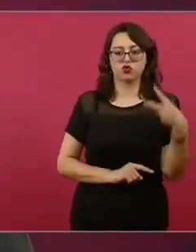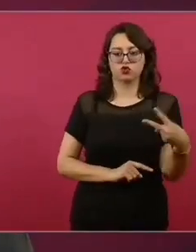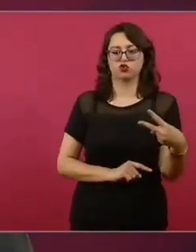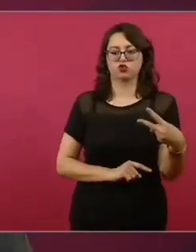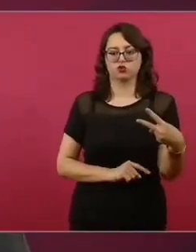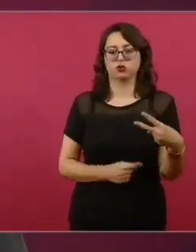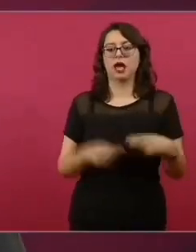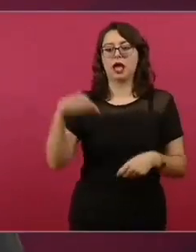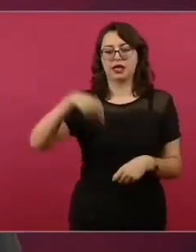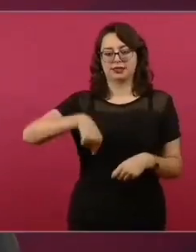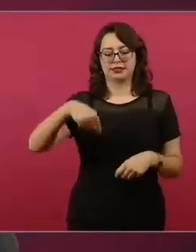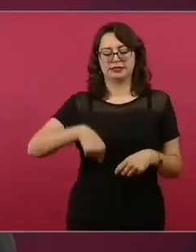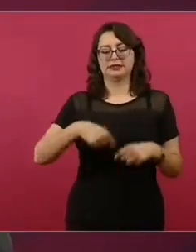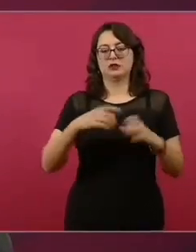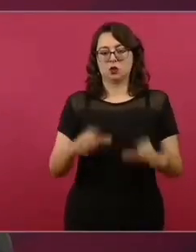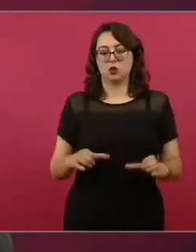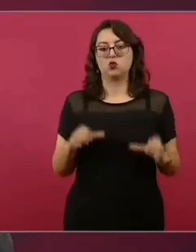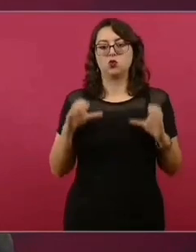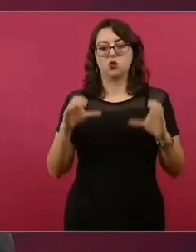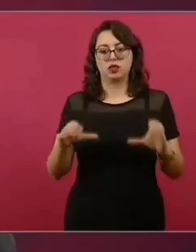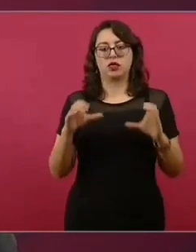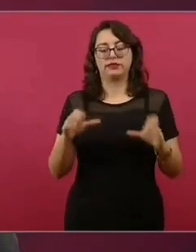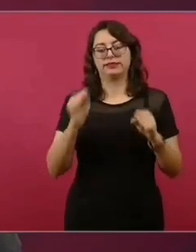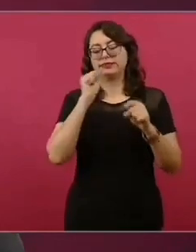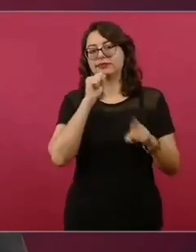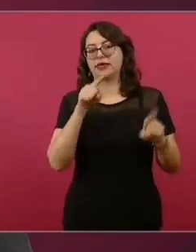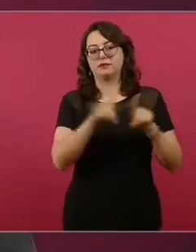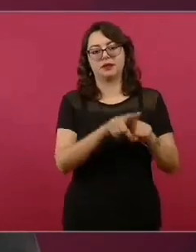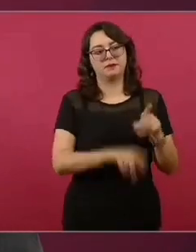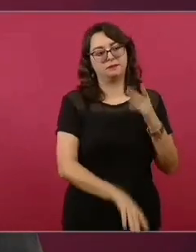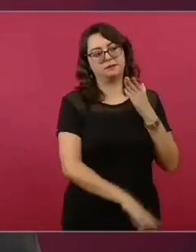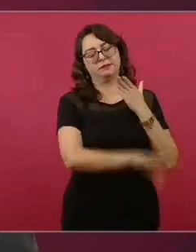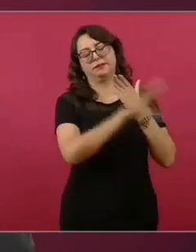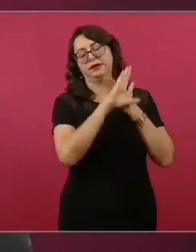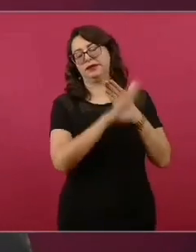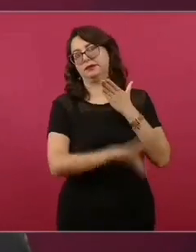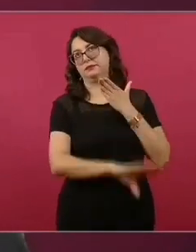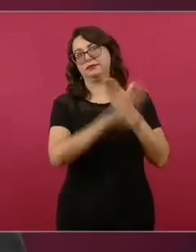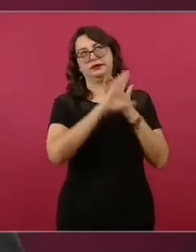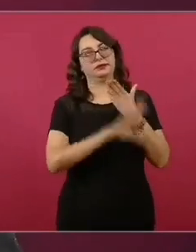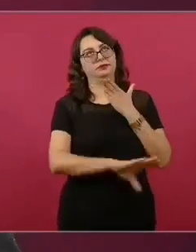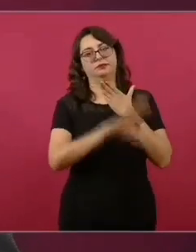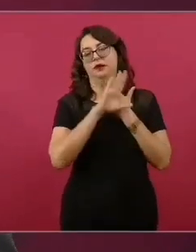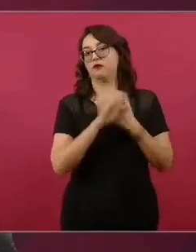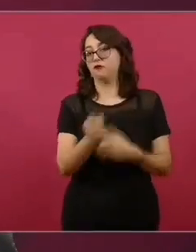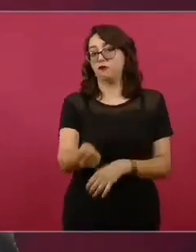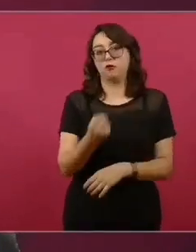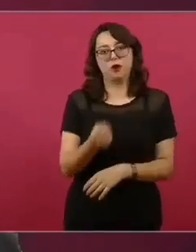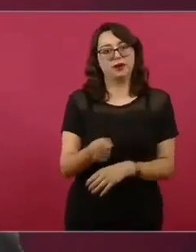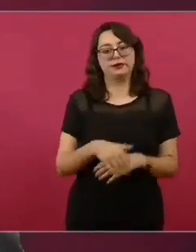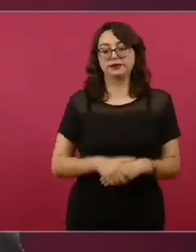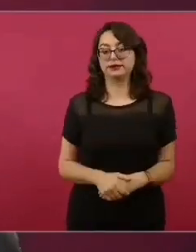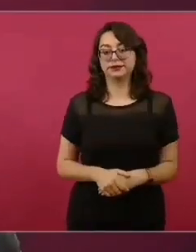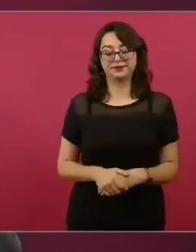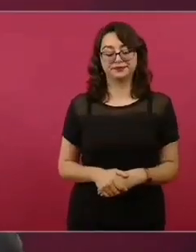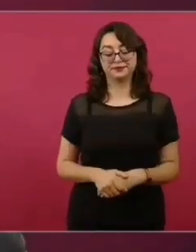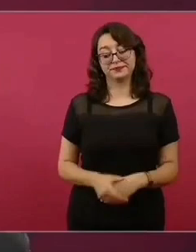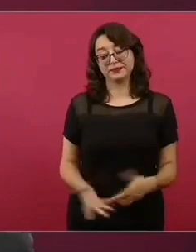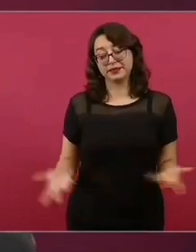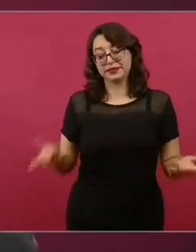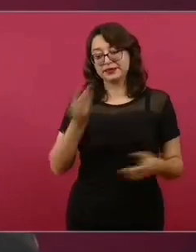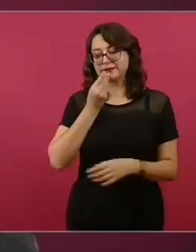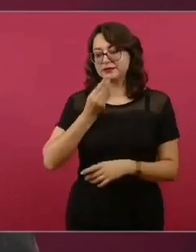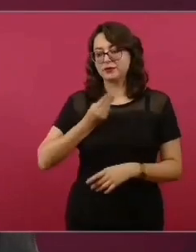muy cuidados y también recibimos críticas de la prensa corporativa. Lo primero es que las vacunas